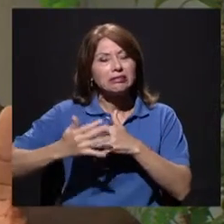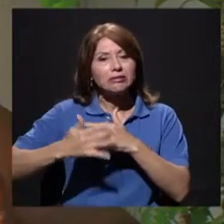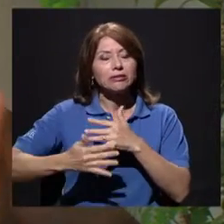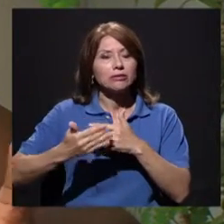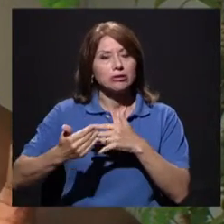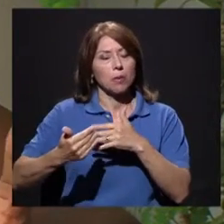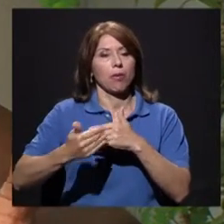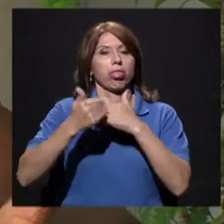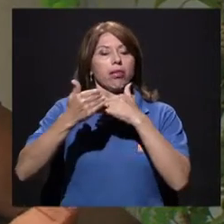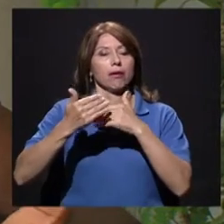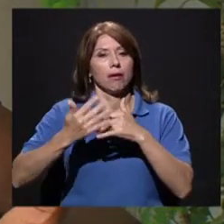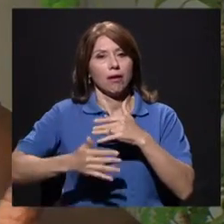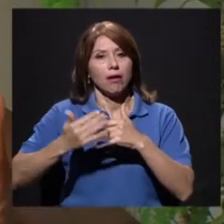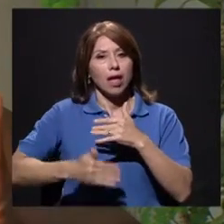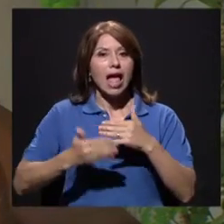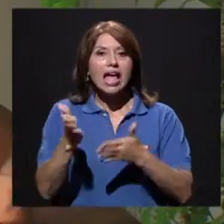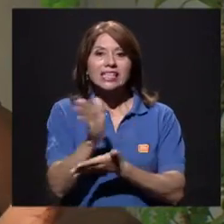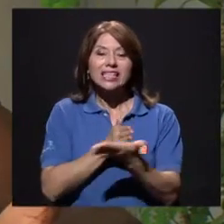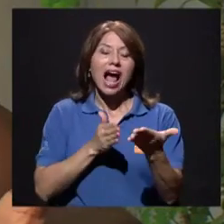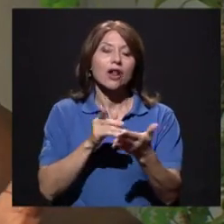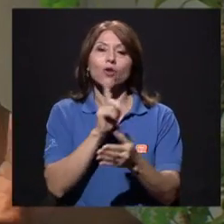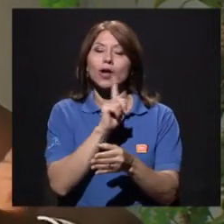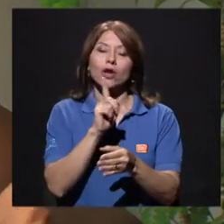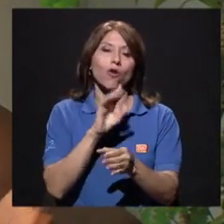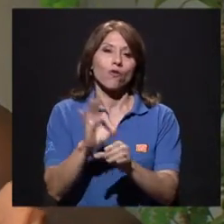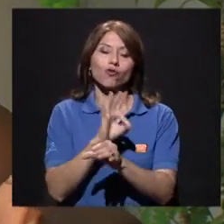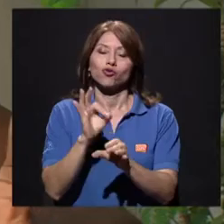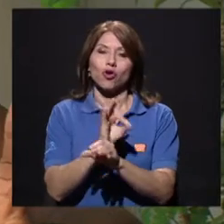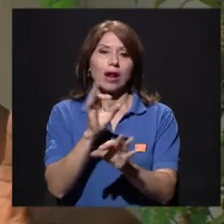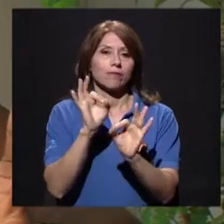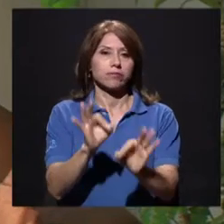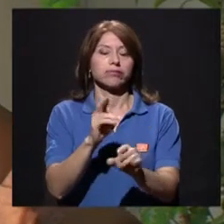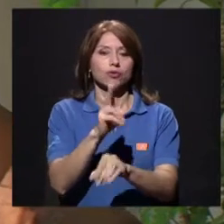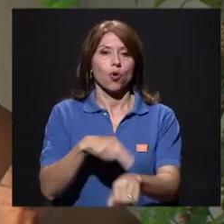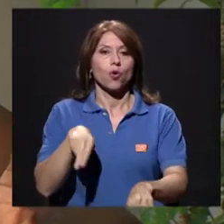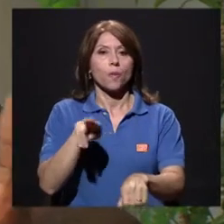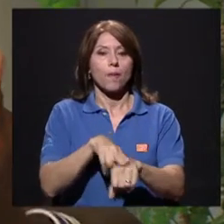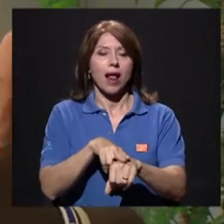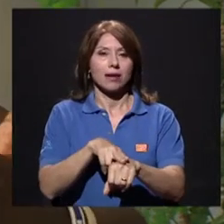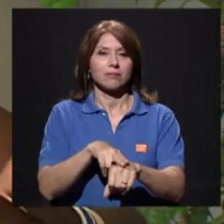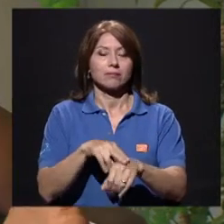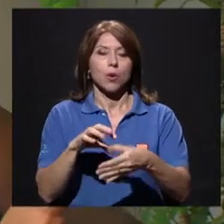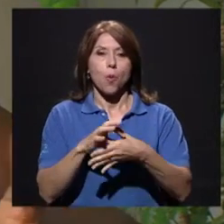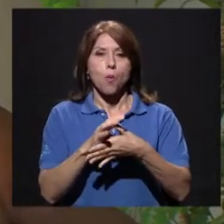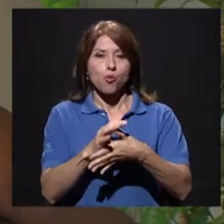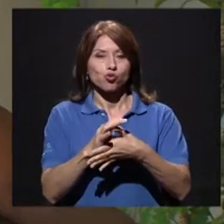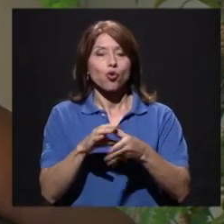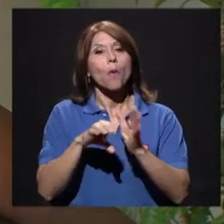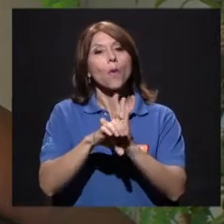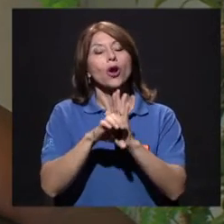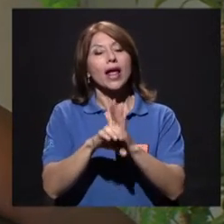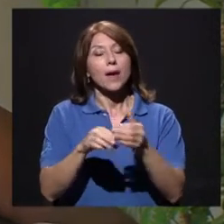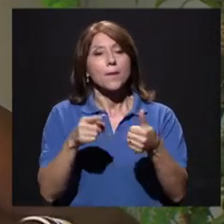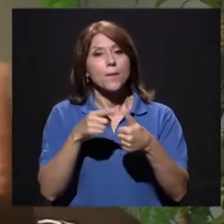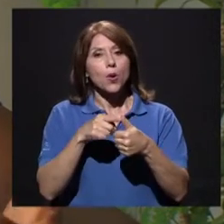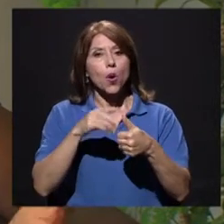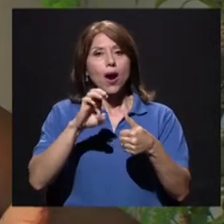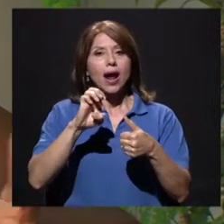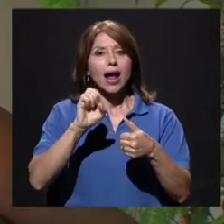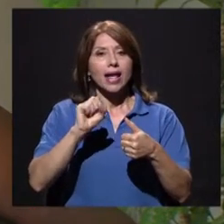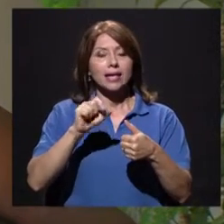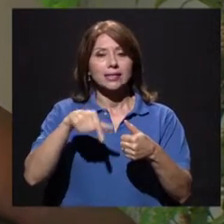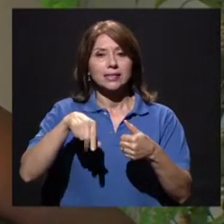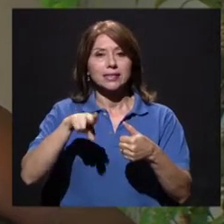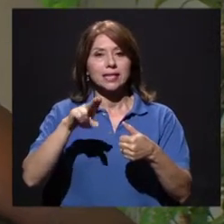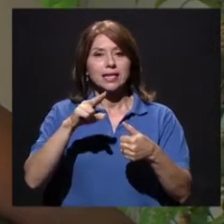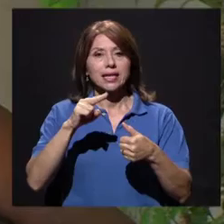funcionamiento, digámosle, no normal de un músculo, ¿verdad? Como un esguince, me puedo torcer